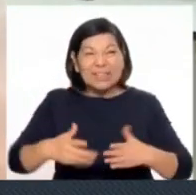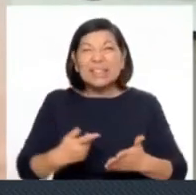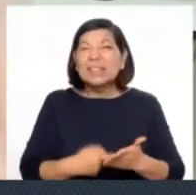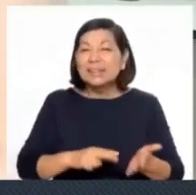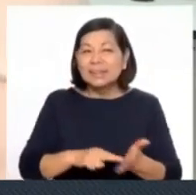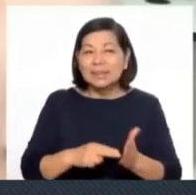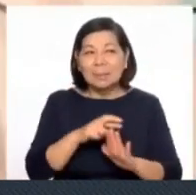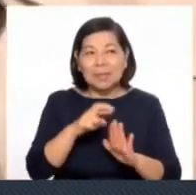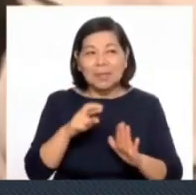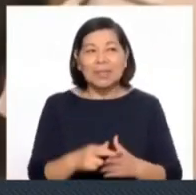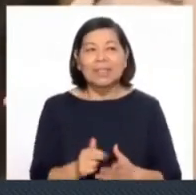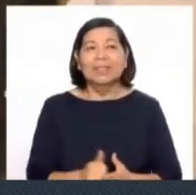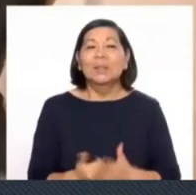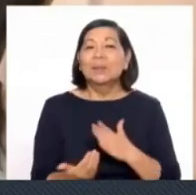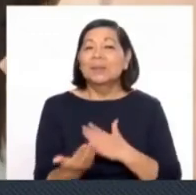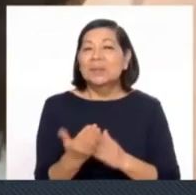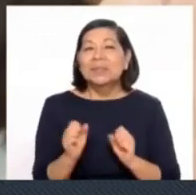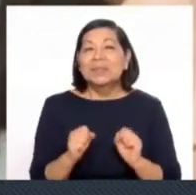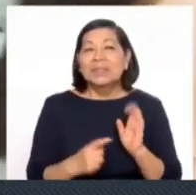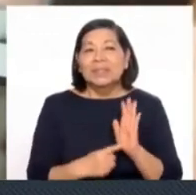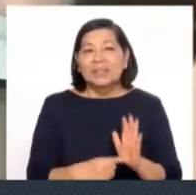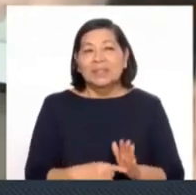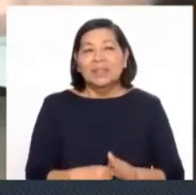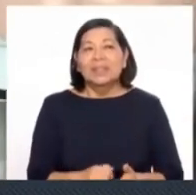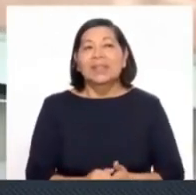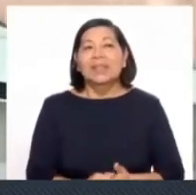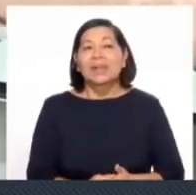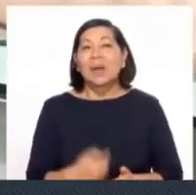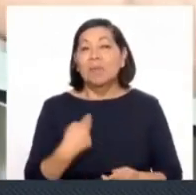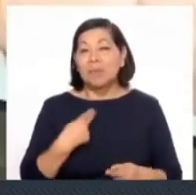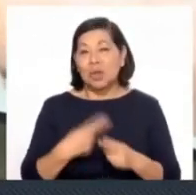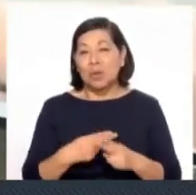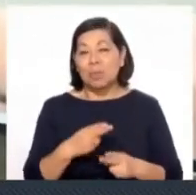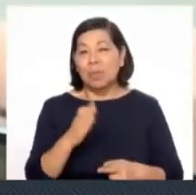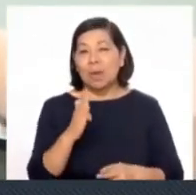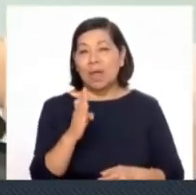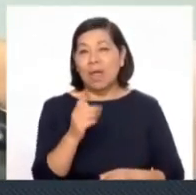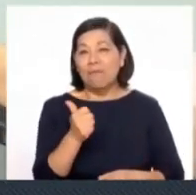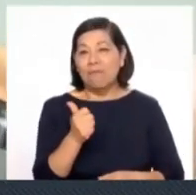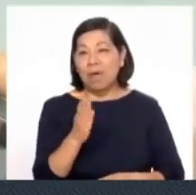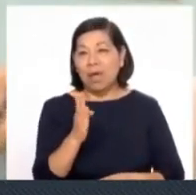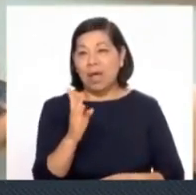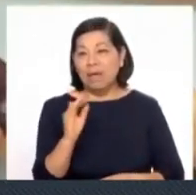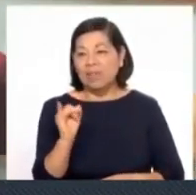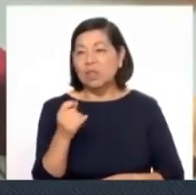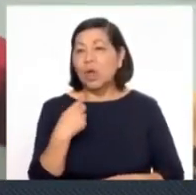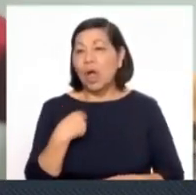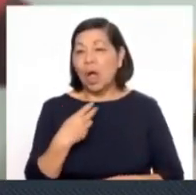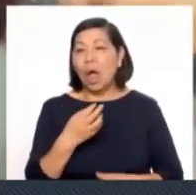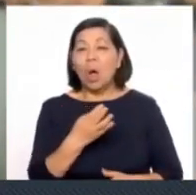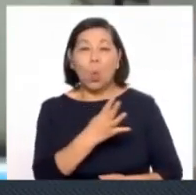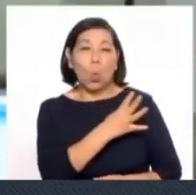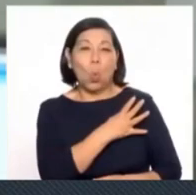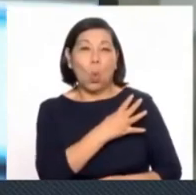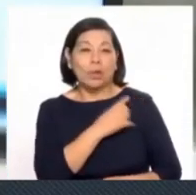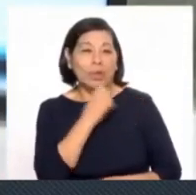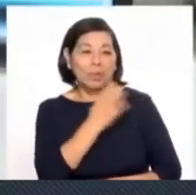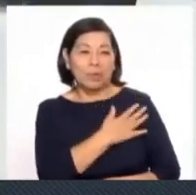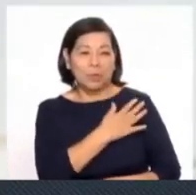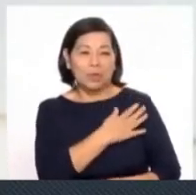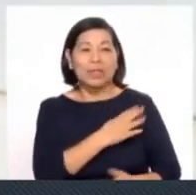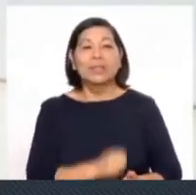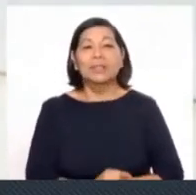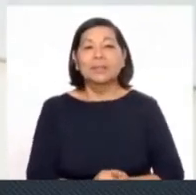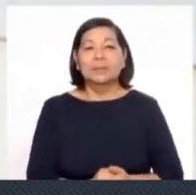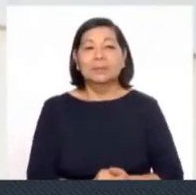consiste tu proyecto. Muy bien, buenos días. Me presento. el alumno Fabricio Castro, del cuarto de secundaria. Y, como pueden observar, esta es una